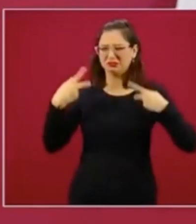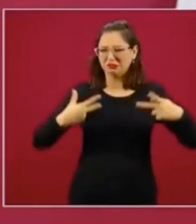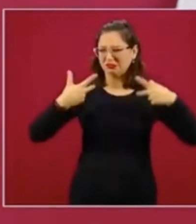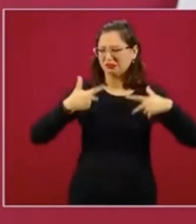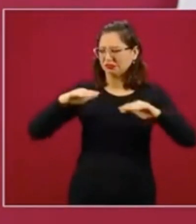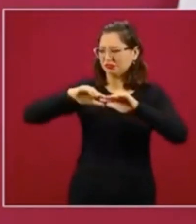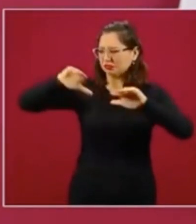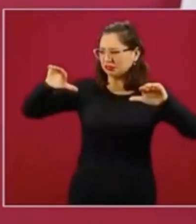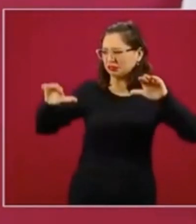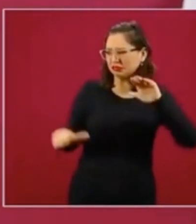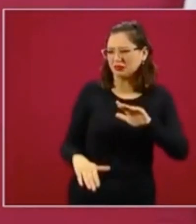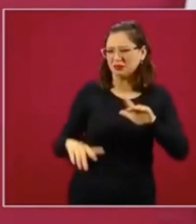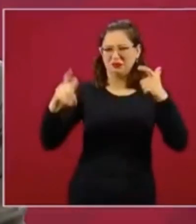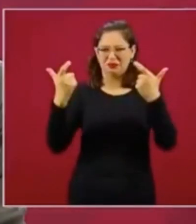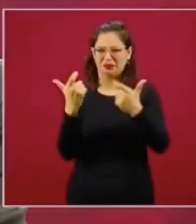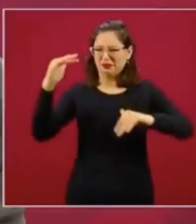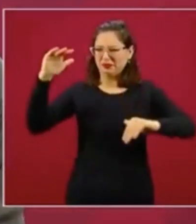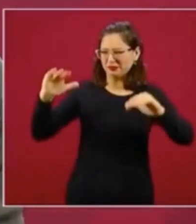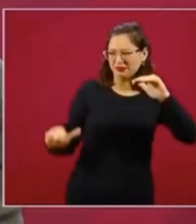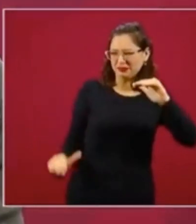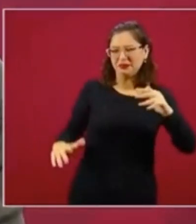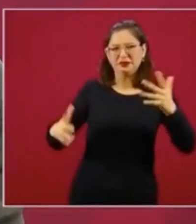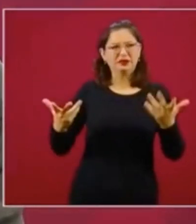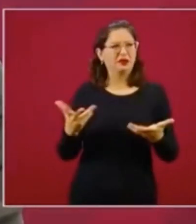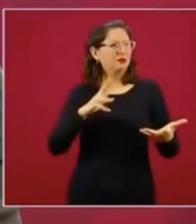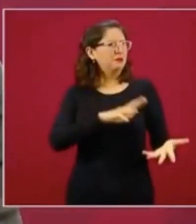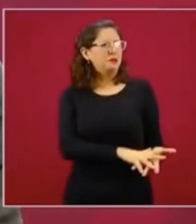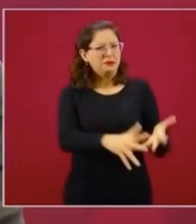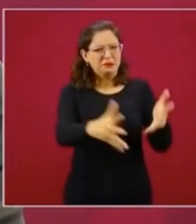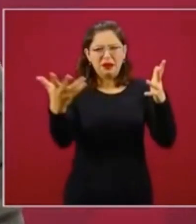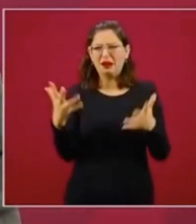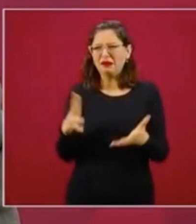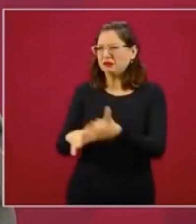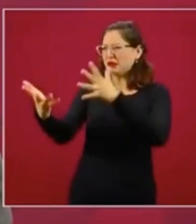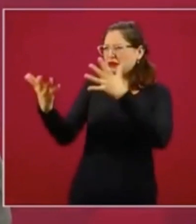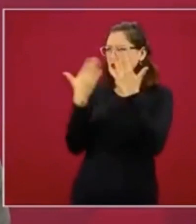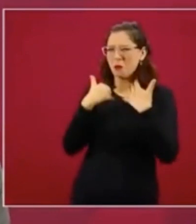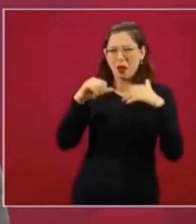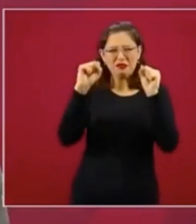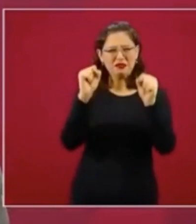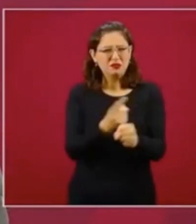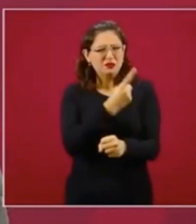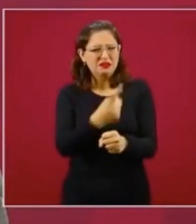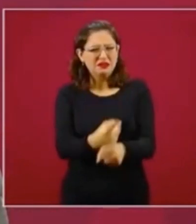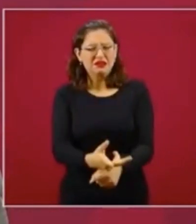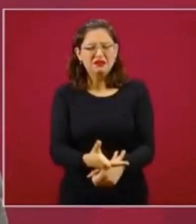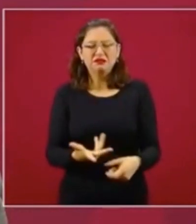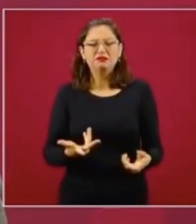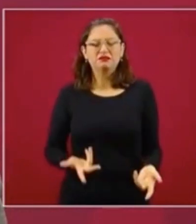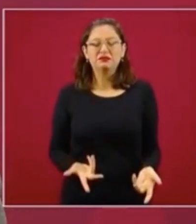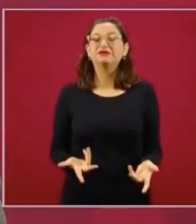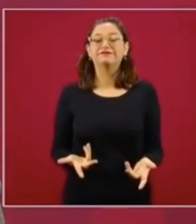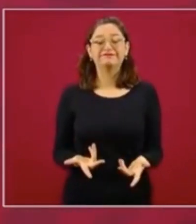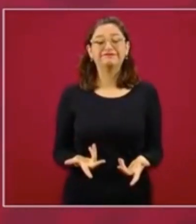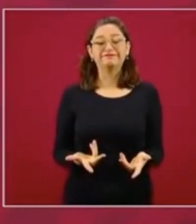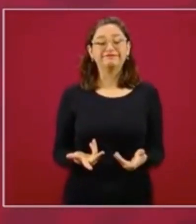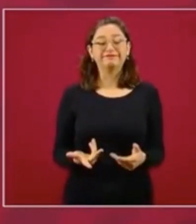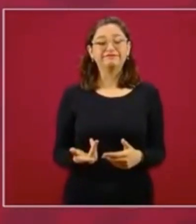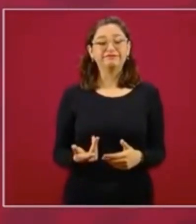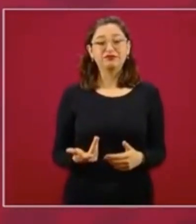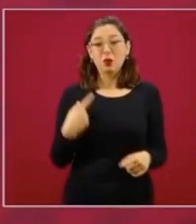de la desigualdad económica, de la inseguridad, de la violencia, entonces